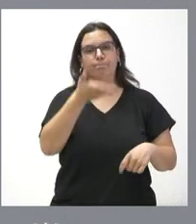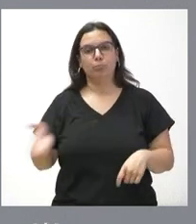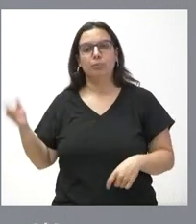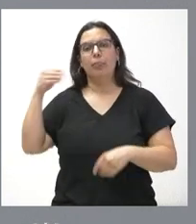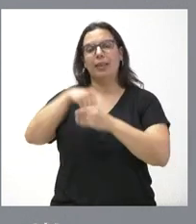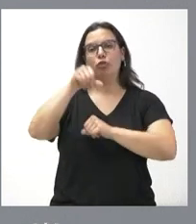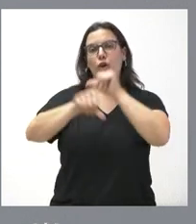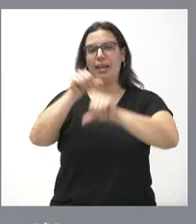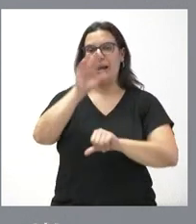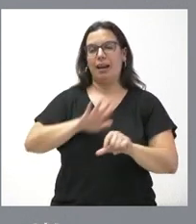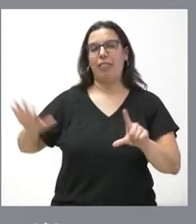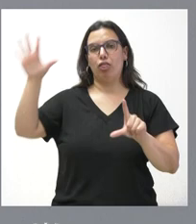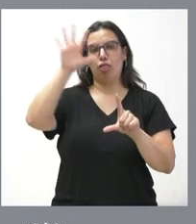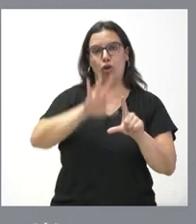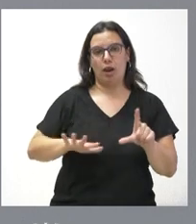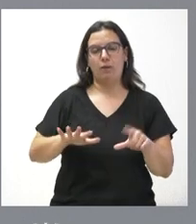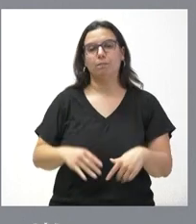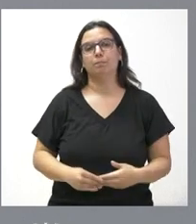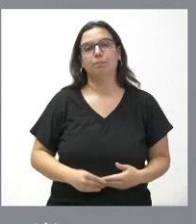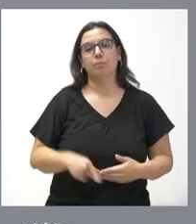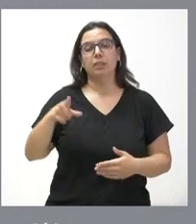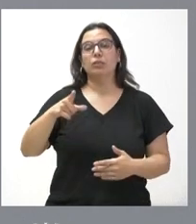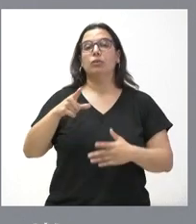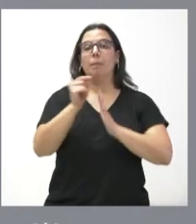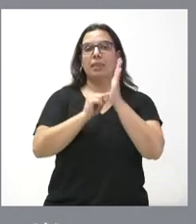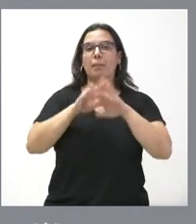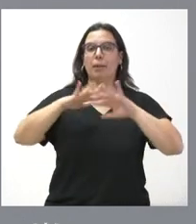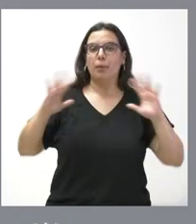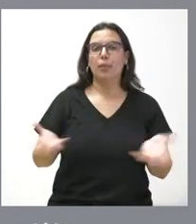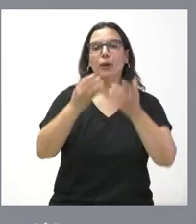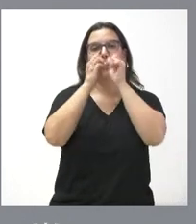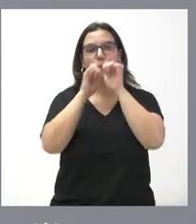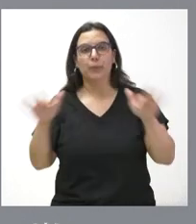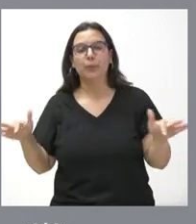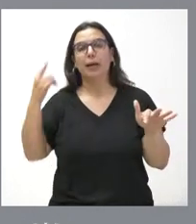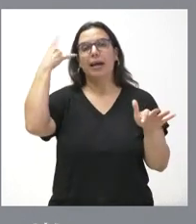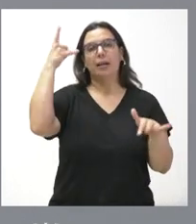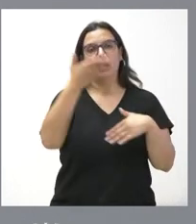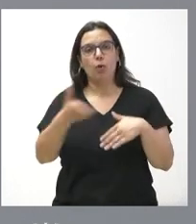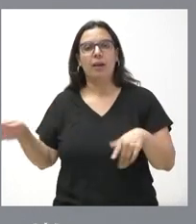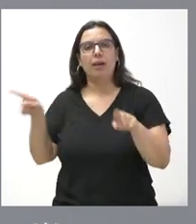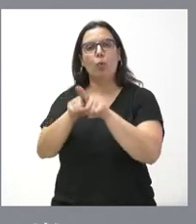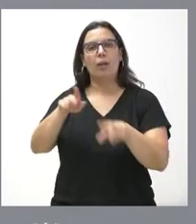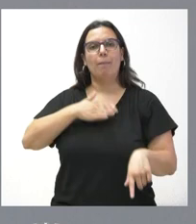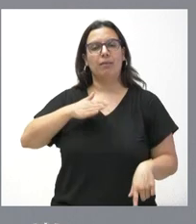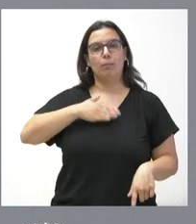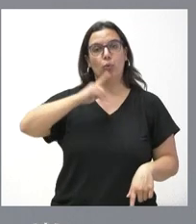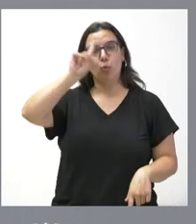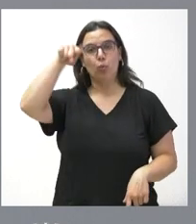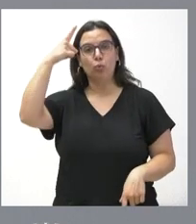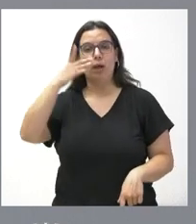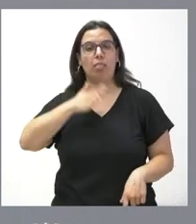Nacional de Novilladas. Son medidas de promoción y difusión de la tauromaquia como patrimonio cultural de los